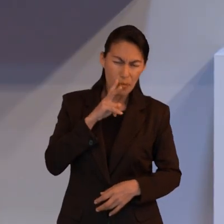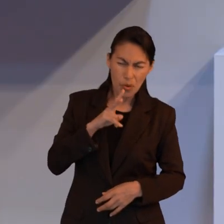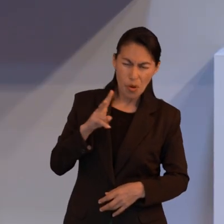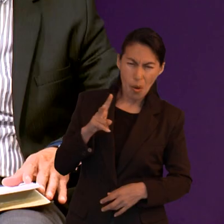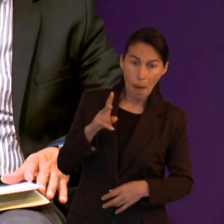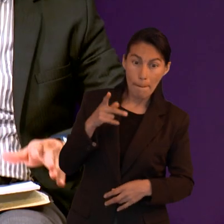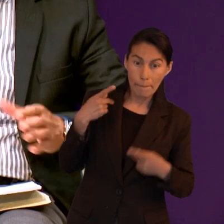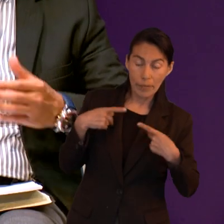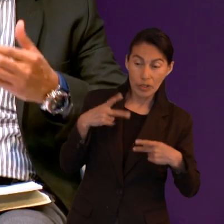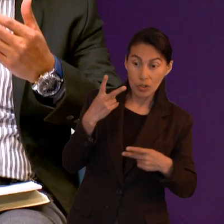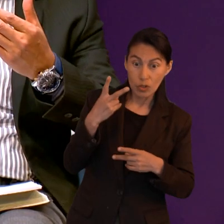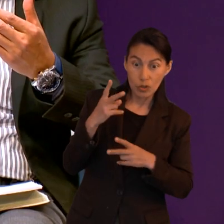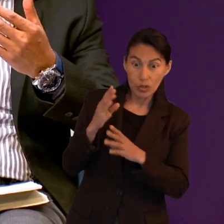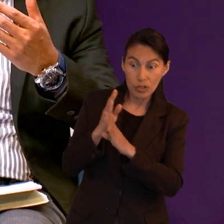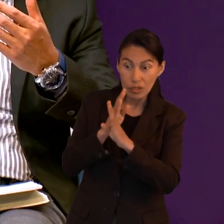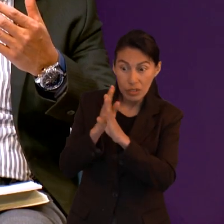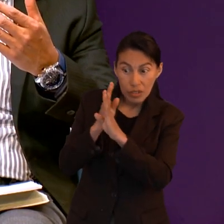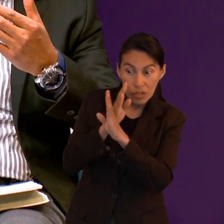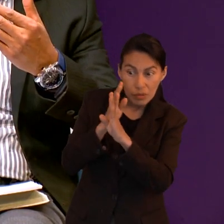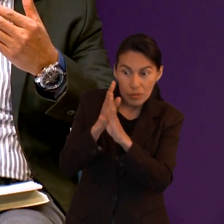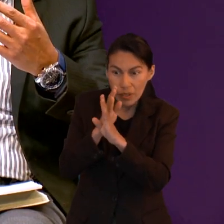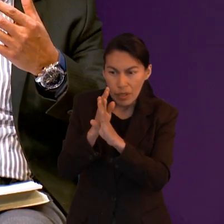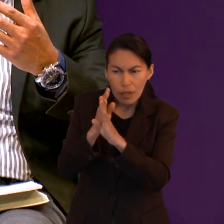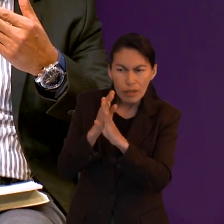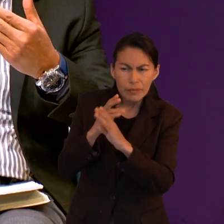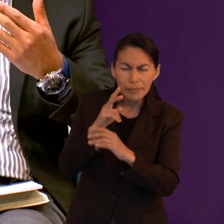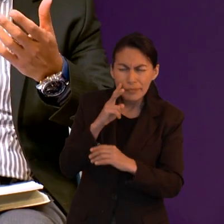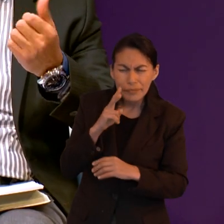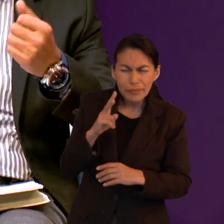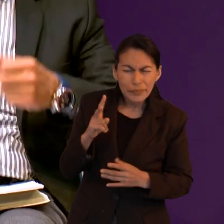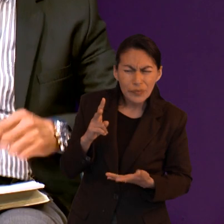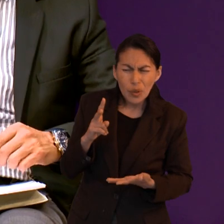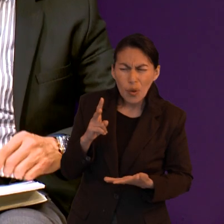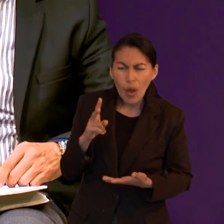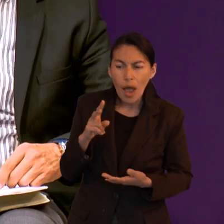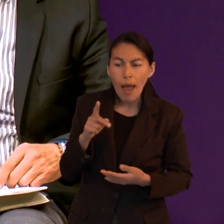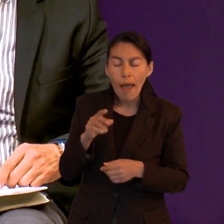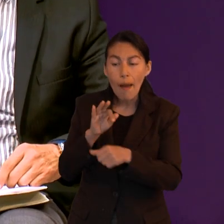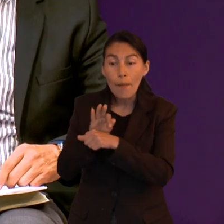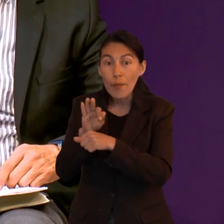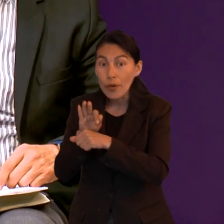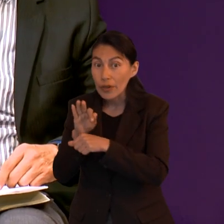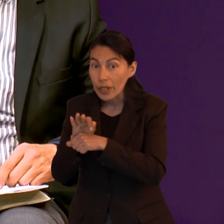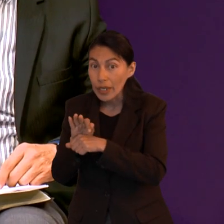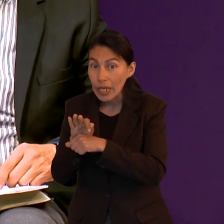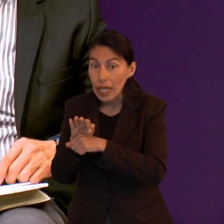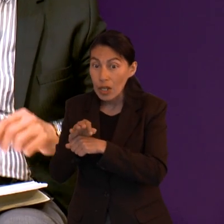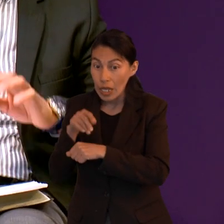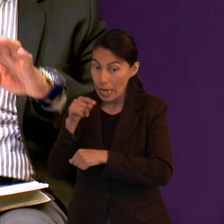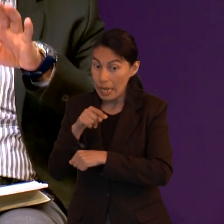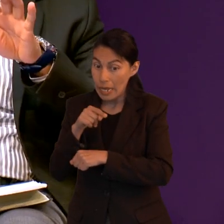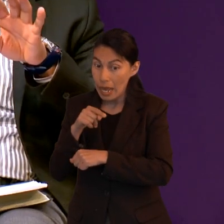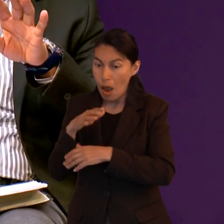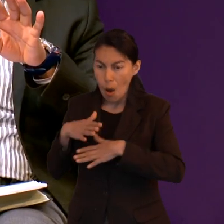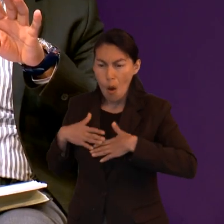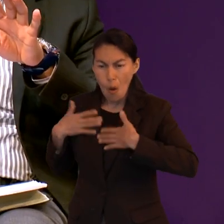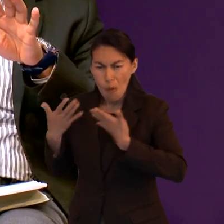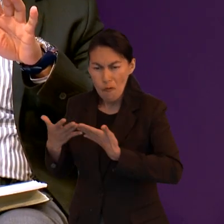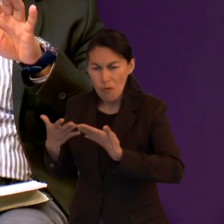o que le estaban transmitiendo estos espías ¿no? este en el hecho de que se iba a